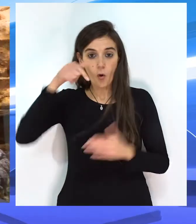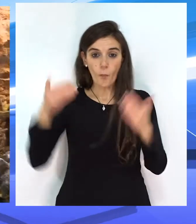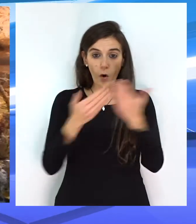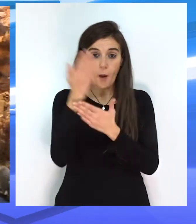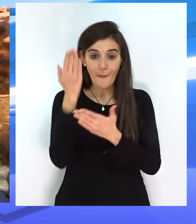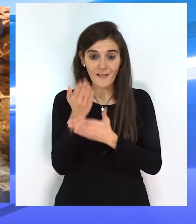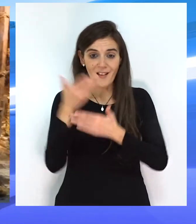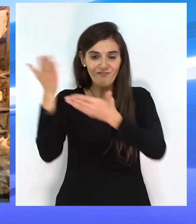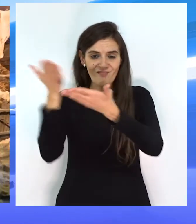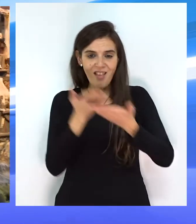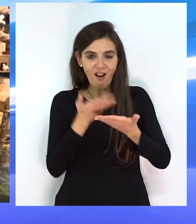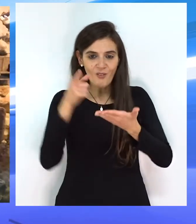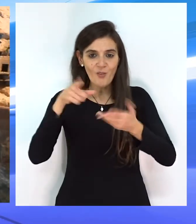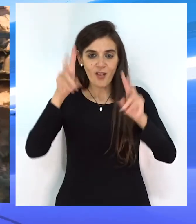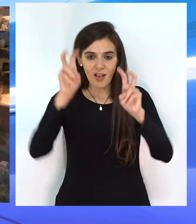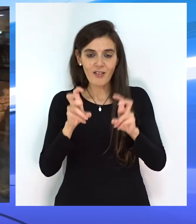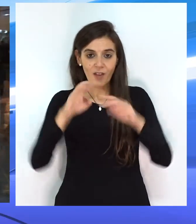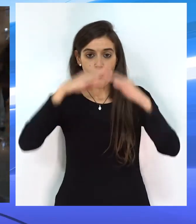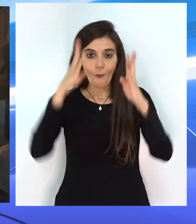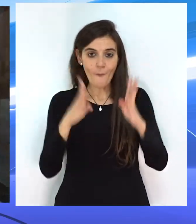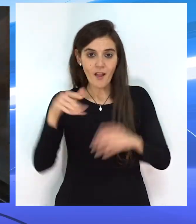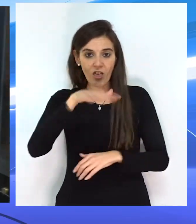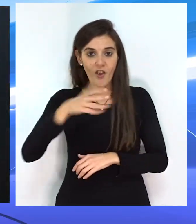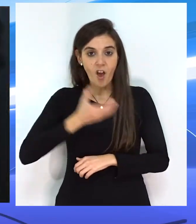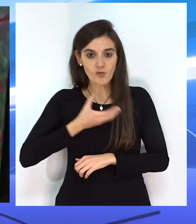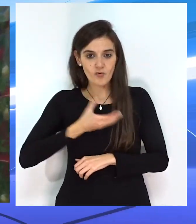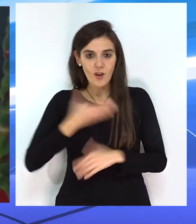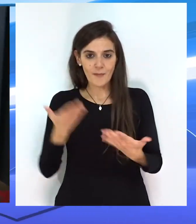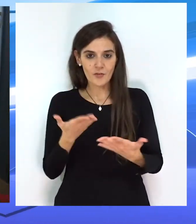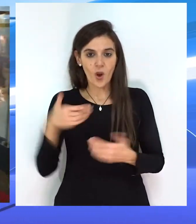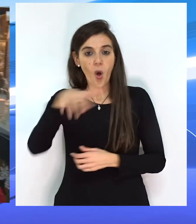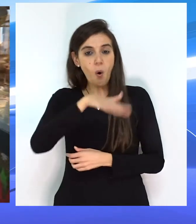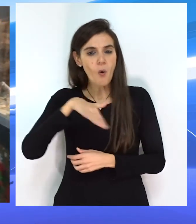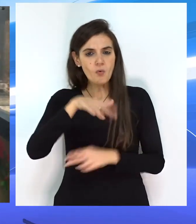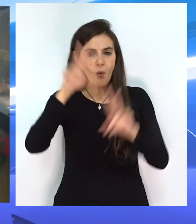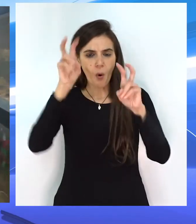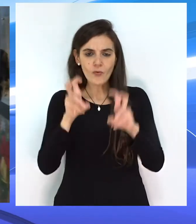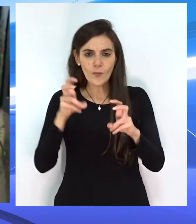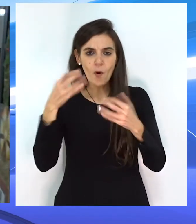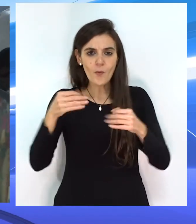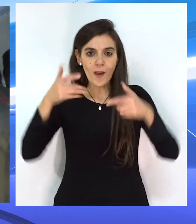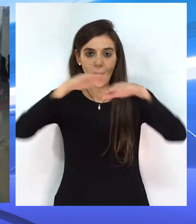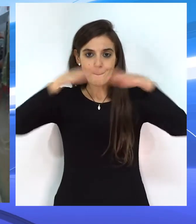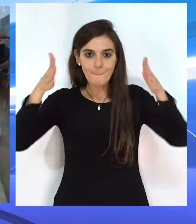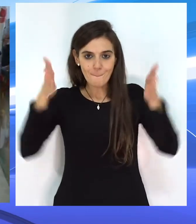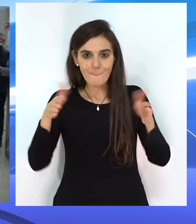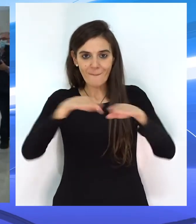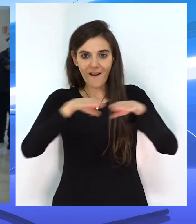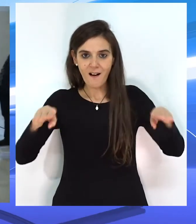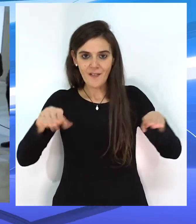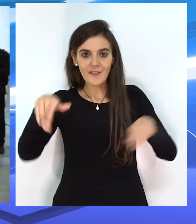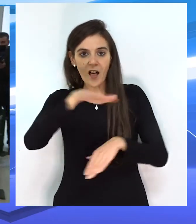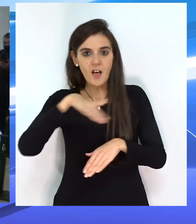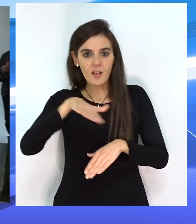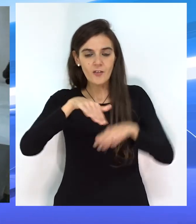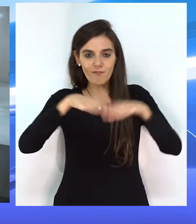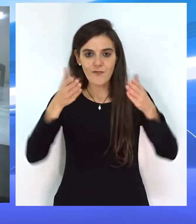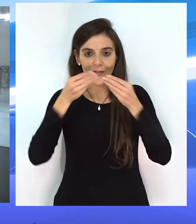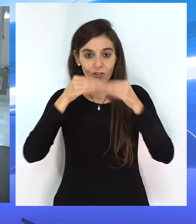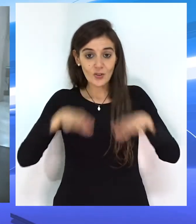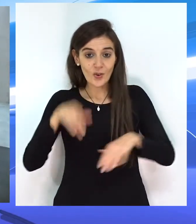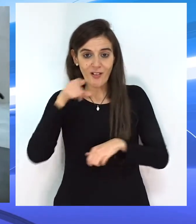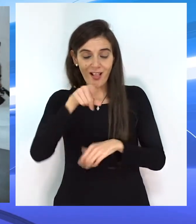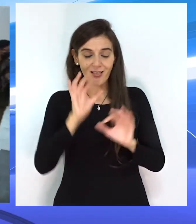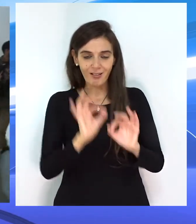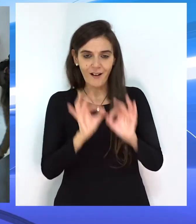Esta mañana ha sido inaugurado el Belén del Palacio de la Asamblea. Está ubicado, como es habitual, en la planta baja del edificio consistorial.